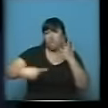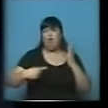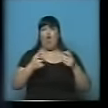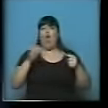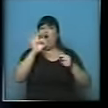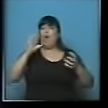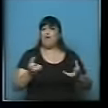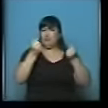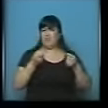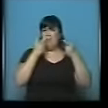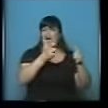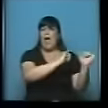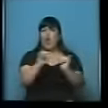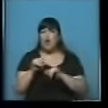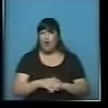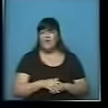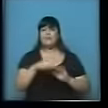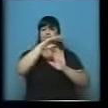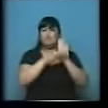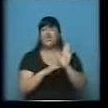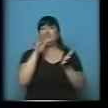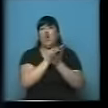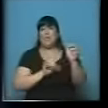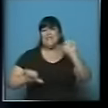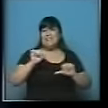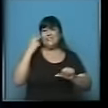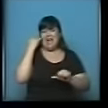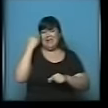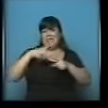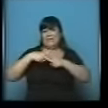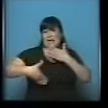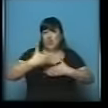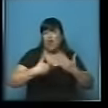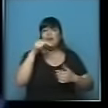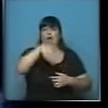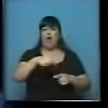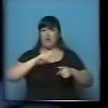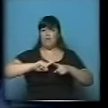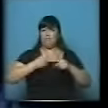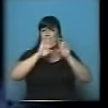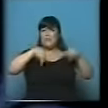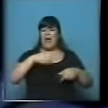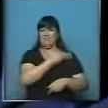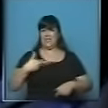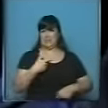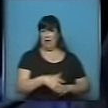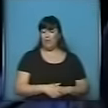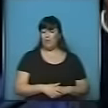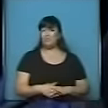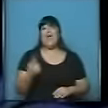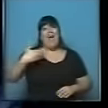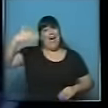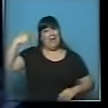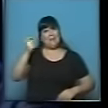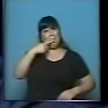para los jóvenes, con una agenda de la ciencia y la tecnología, que es hoy una política de Estado, que Macri, cuando